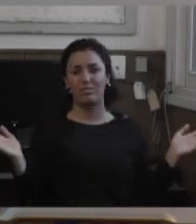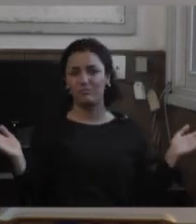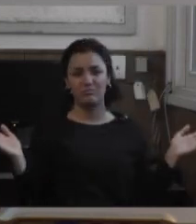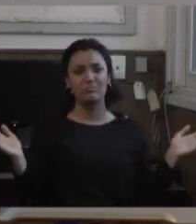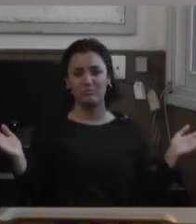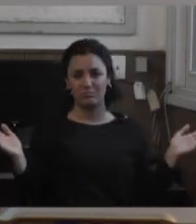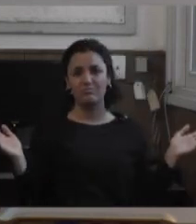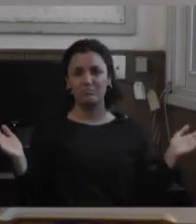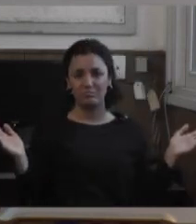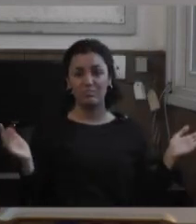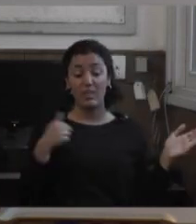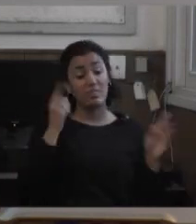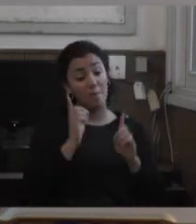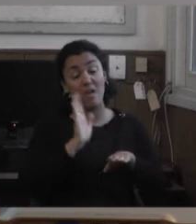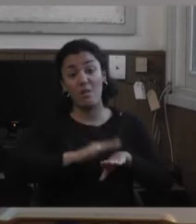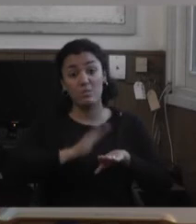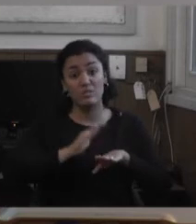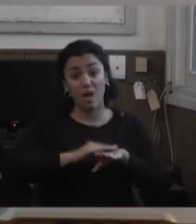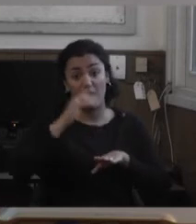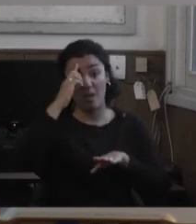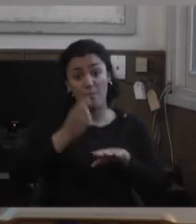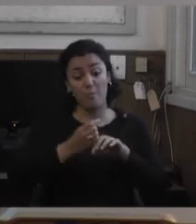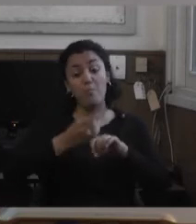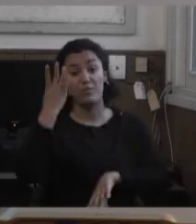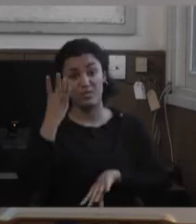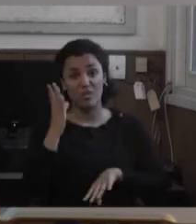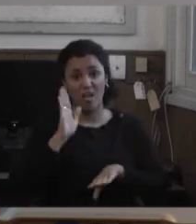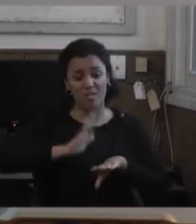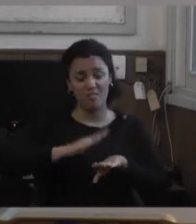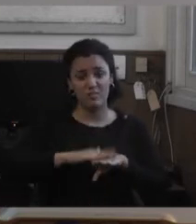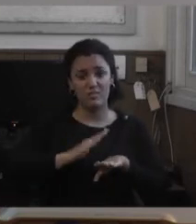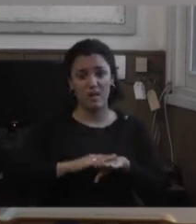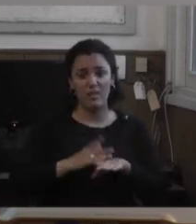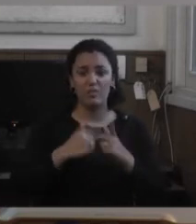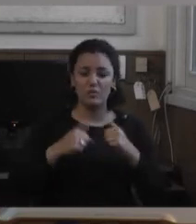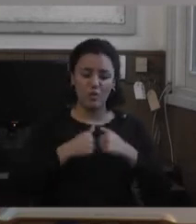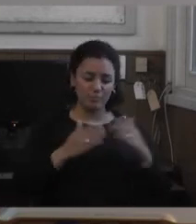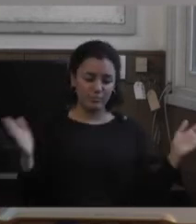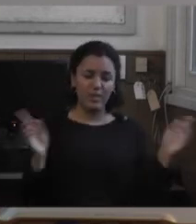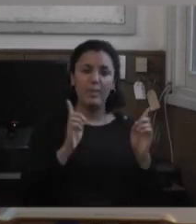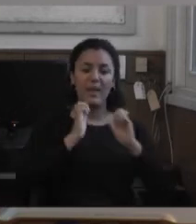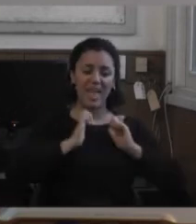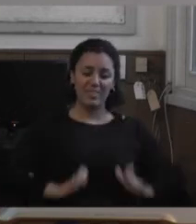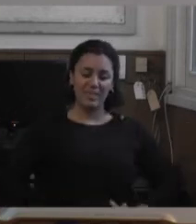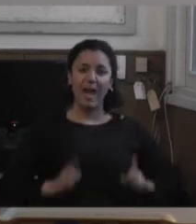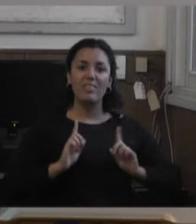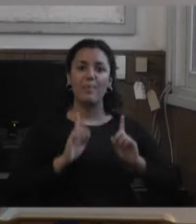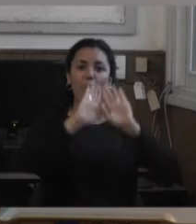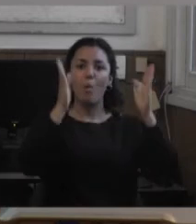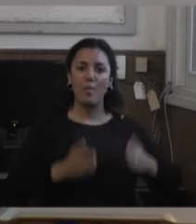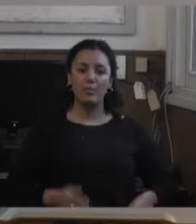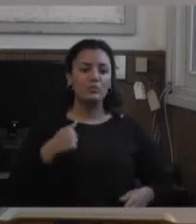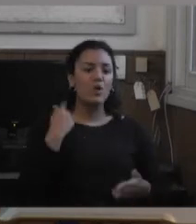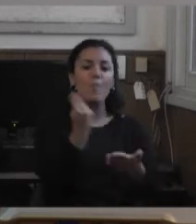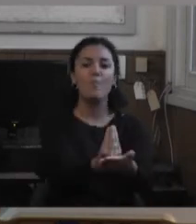y ser responsable profesionalmente yo lo que le agregaría a ese disponible es ética y corporalmente porque uno pone el